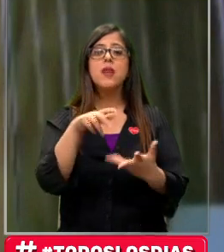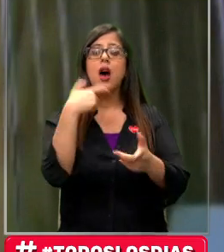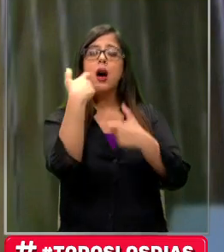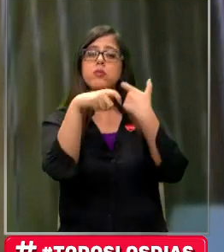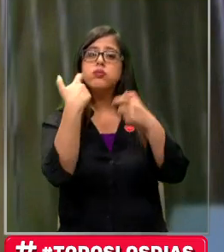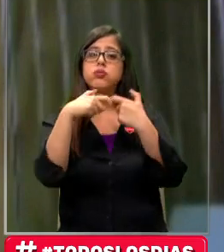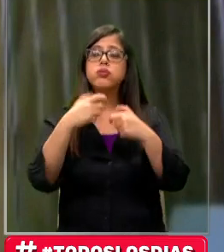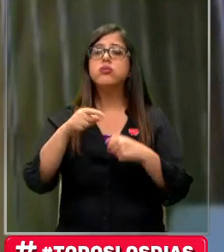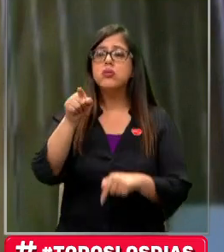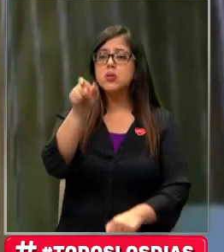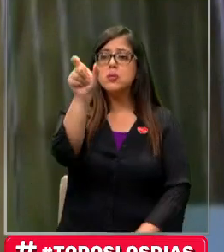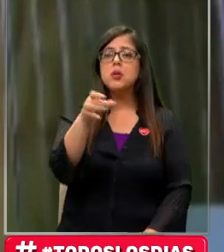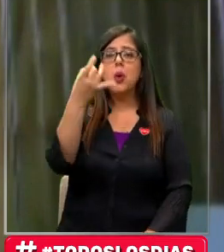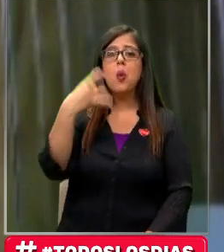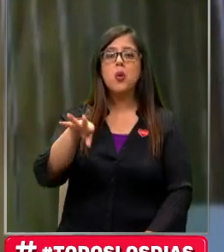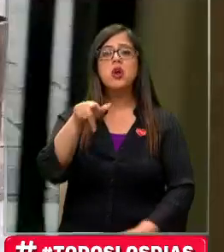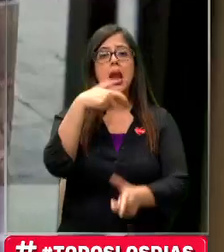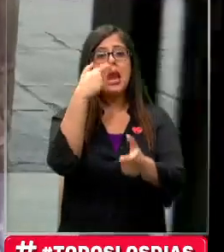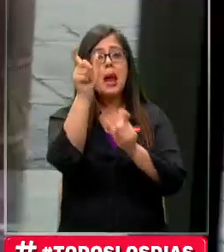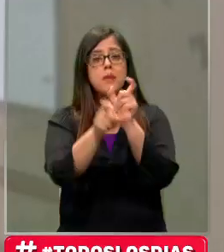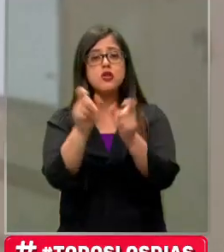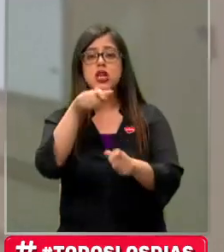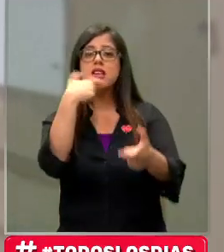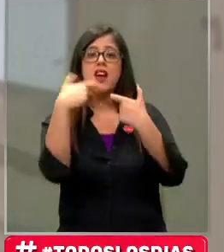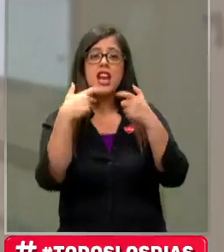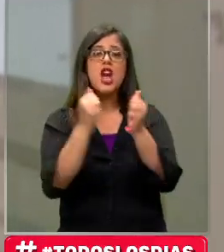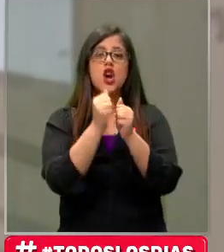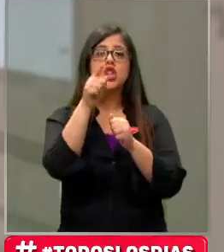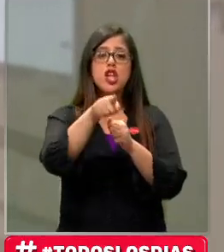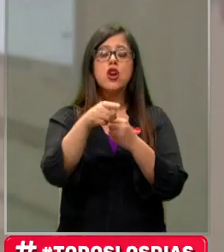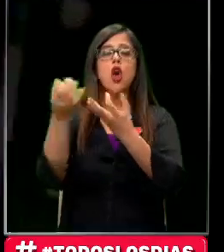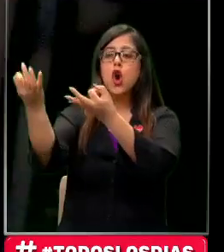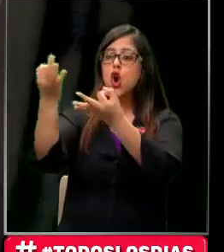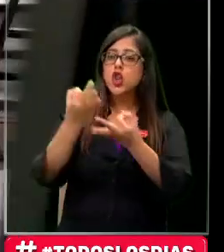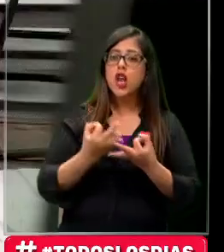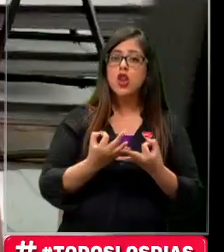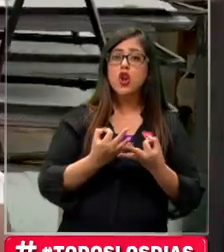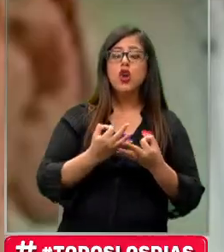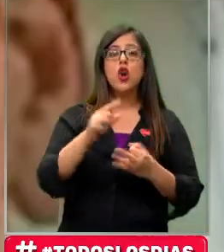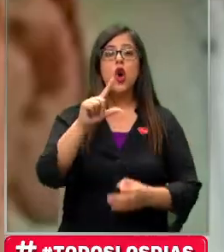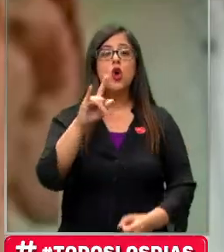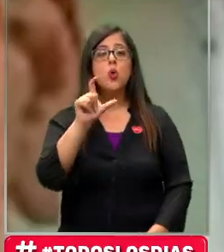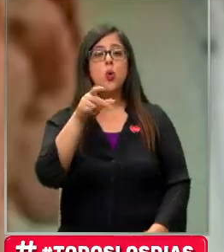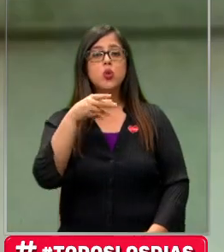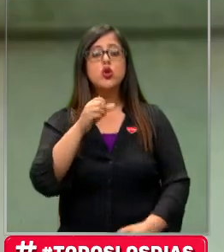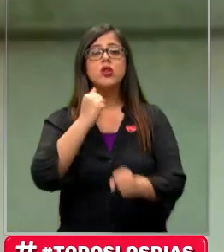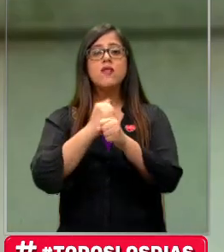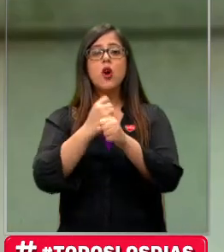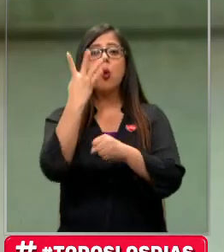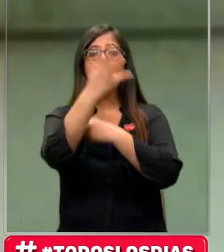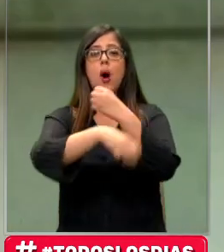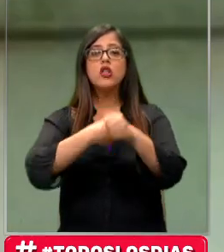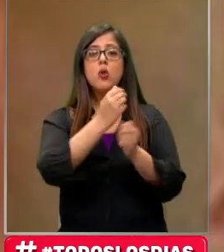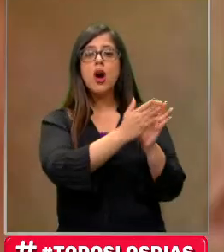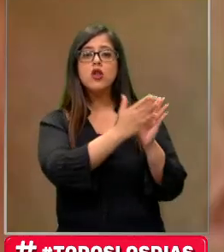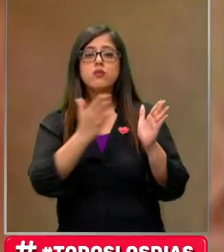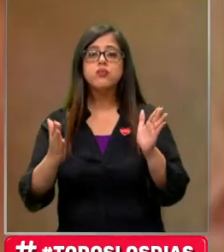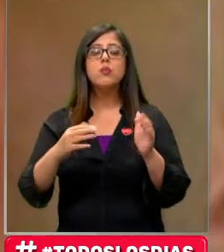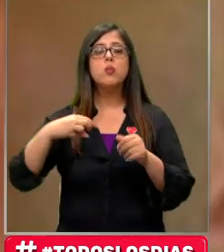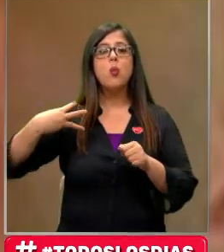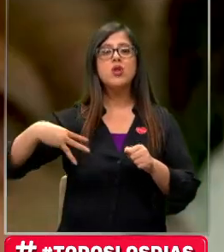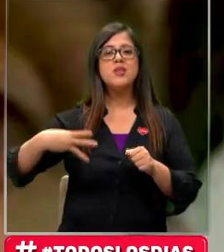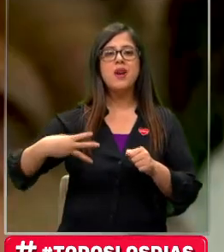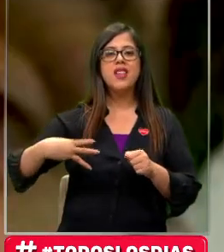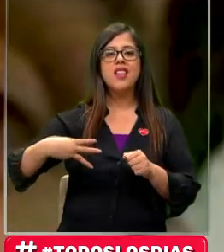se va a reír junto contigo. Contador auditor de profesión, Lucho trabajó cuatro años en la municipalidad de Vicuña